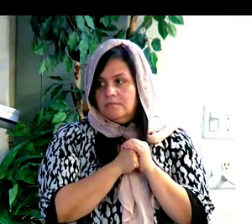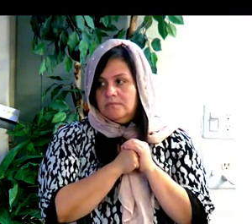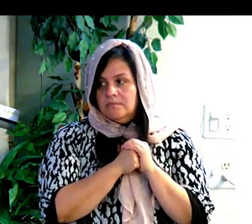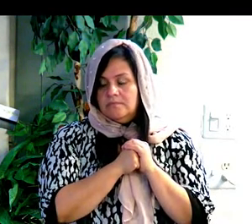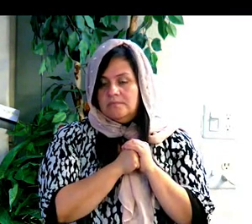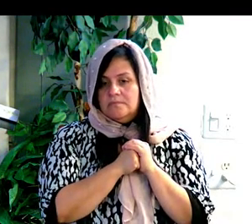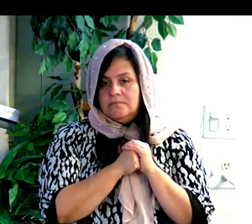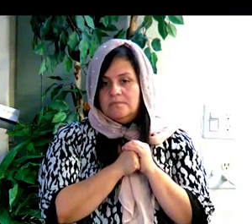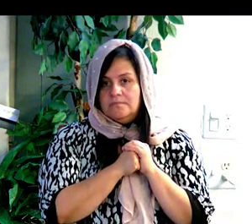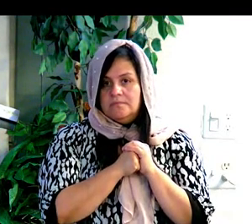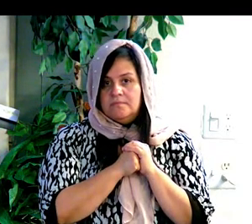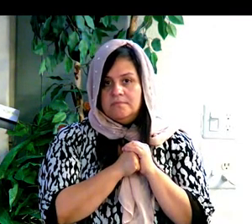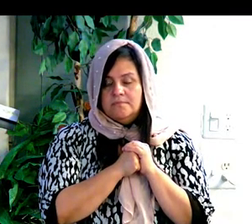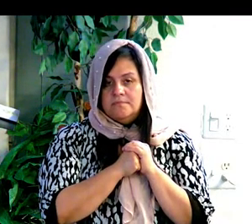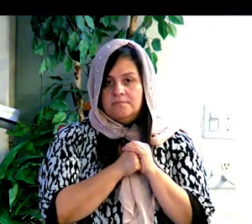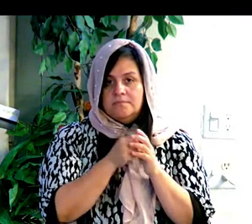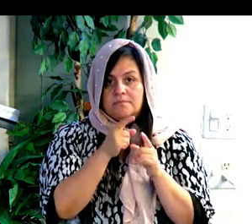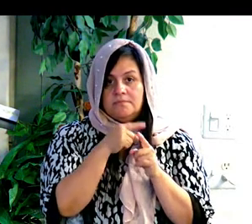novia.